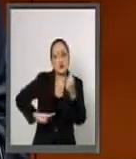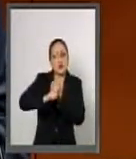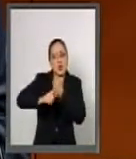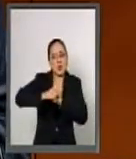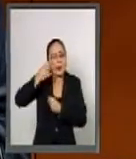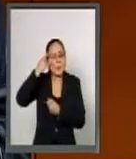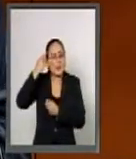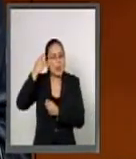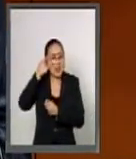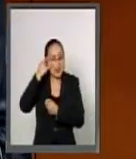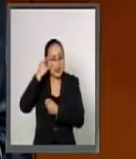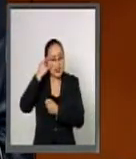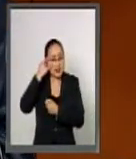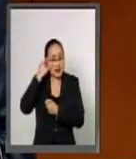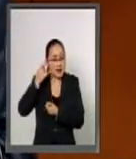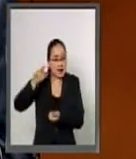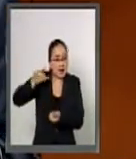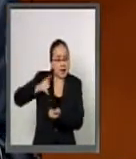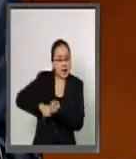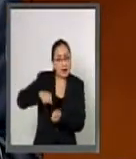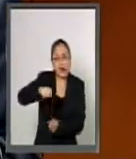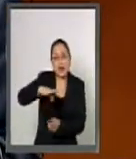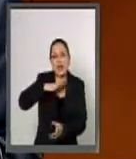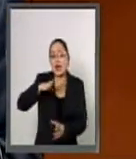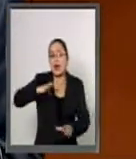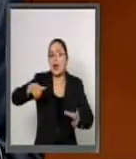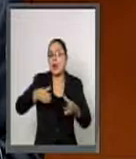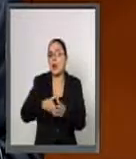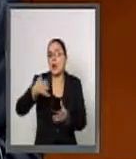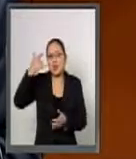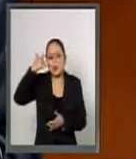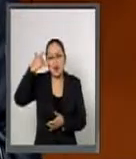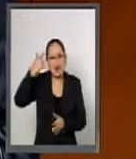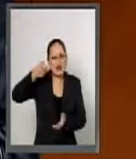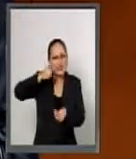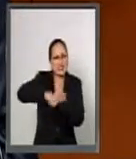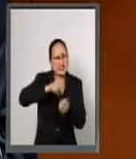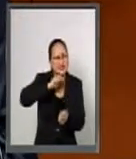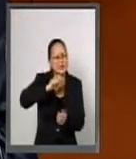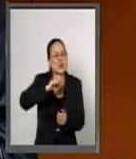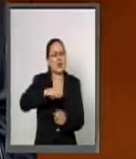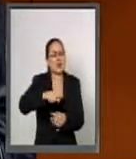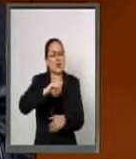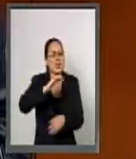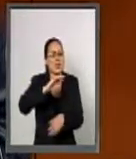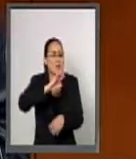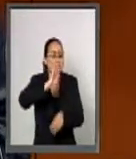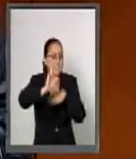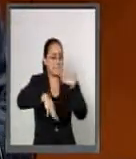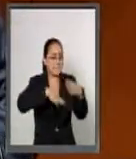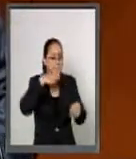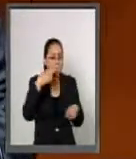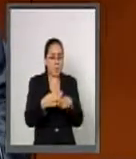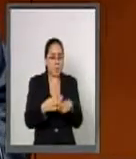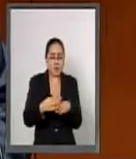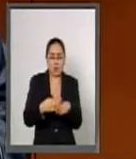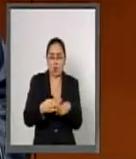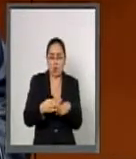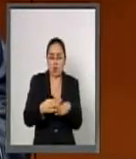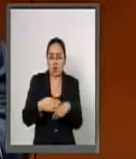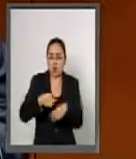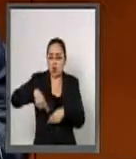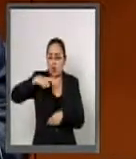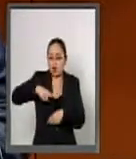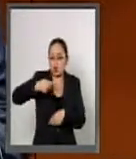Diciendo, tristemente, que ocupamos el sexto lugar a nivel